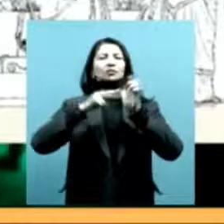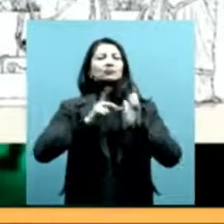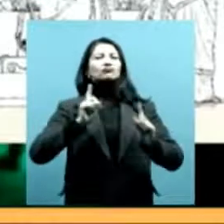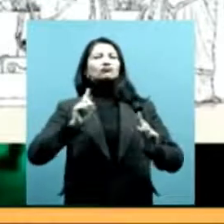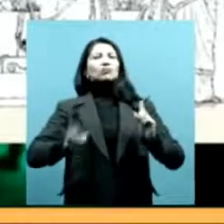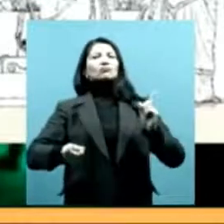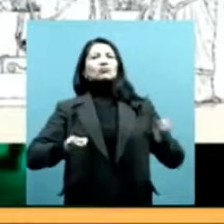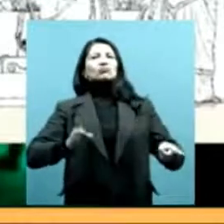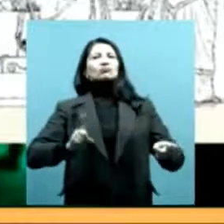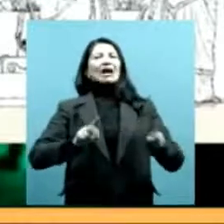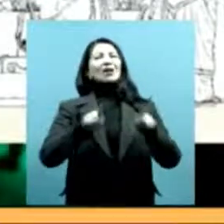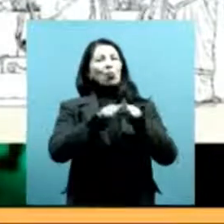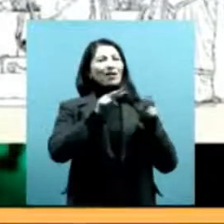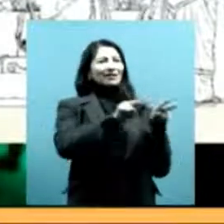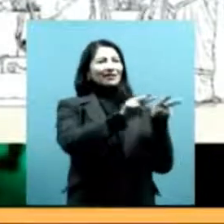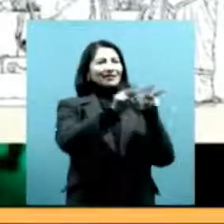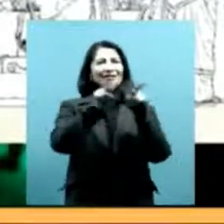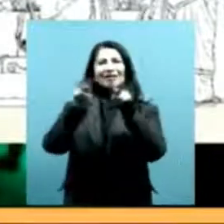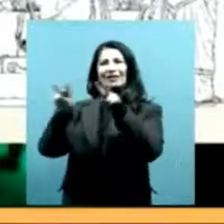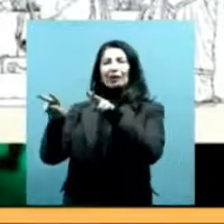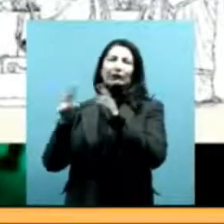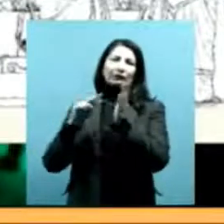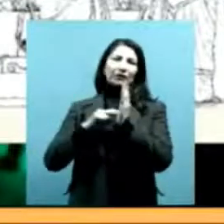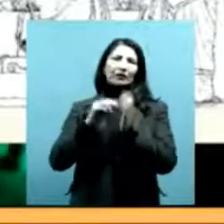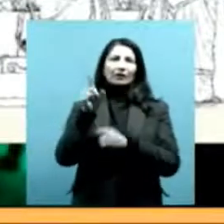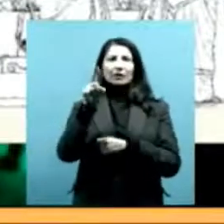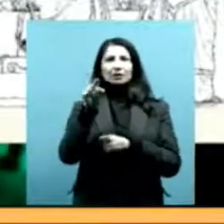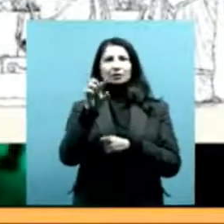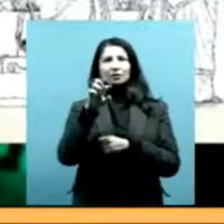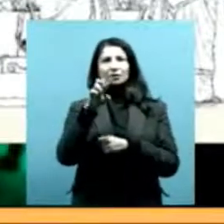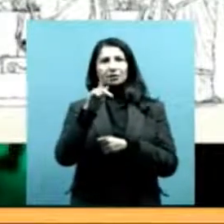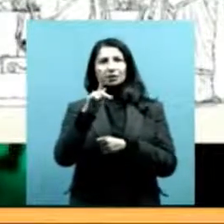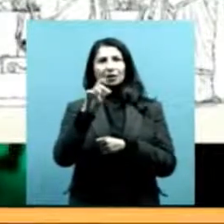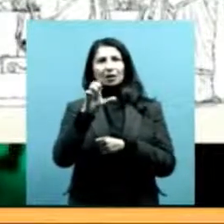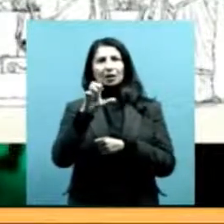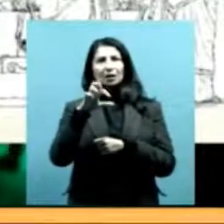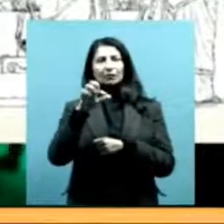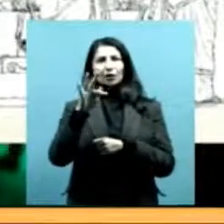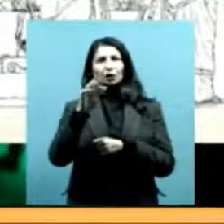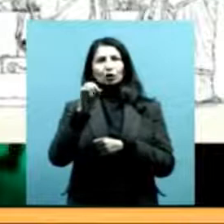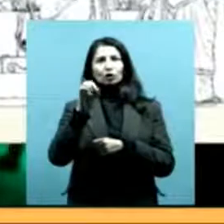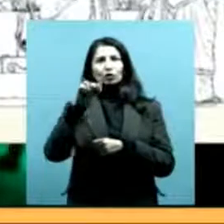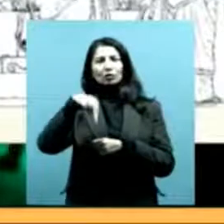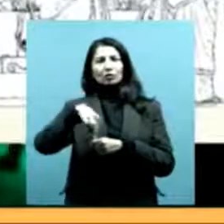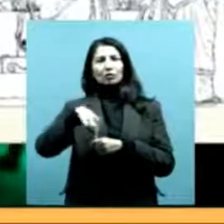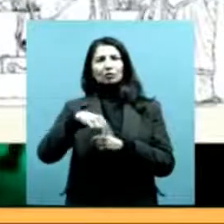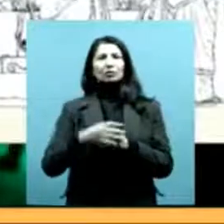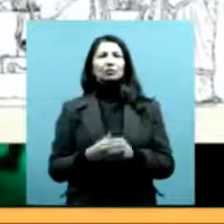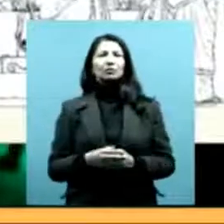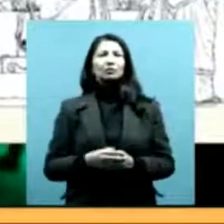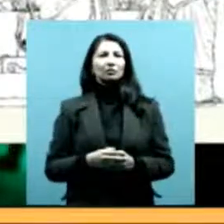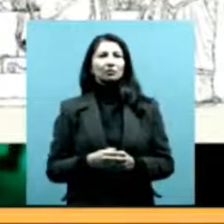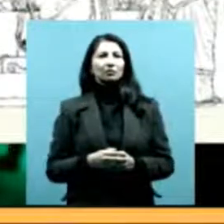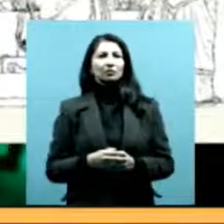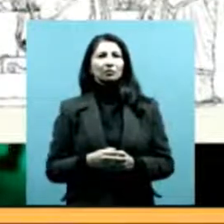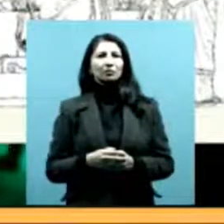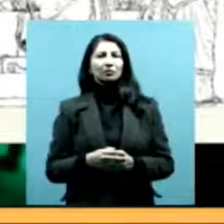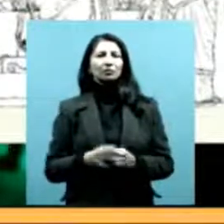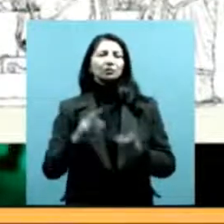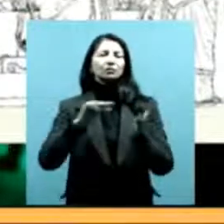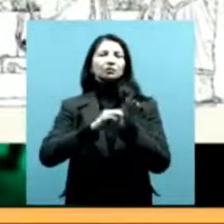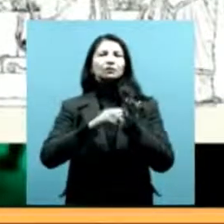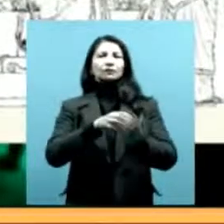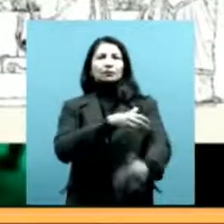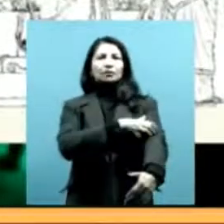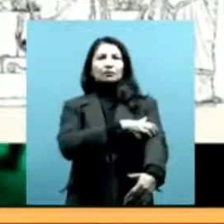través del Skeptron, porque algo de pronto tiene poder, ¿no es cierto? Skeptron, ese poder, es el poder del papel.